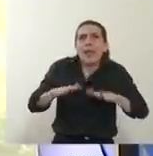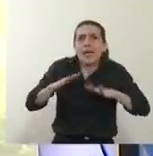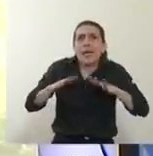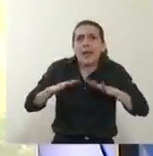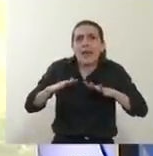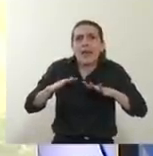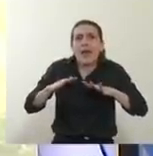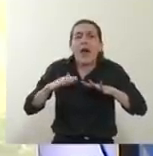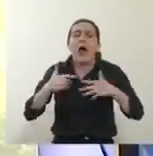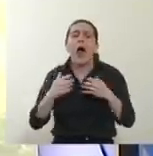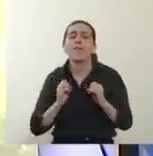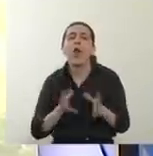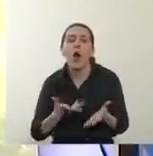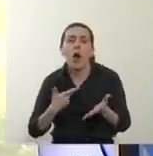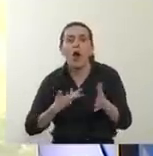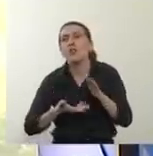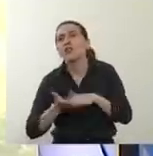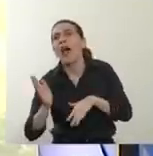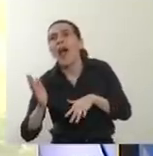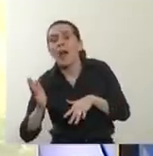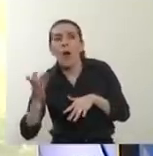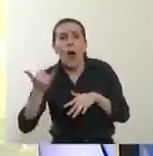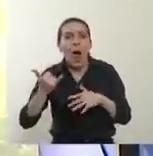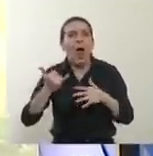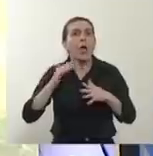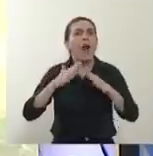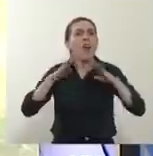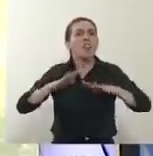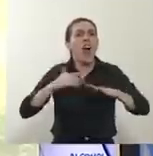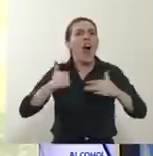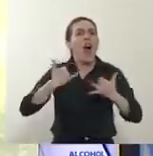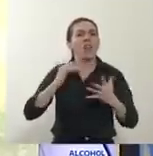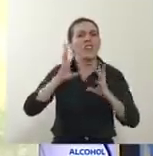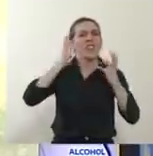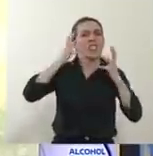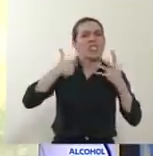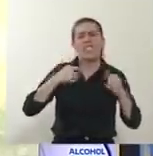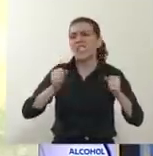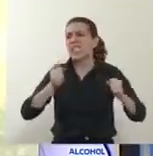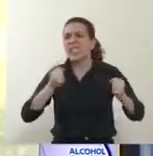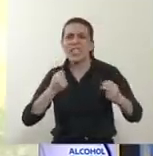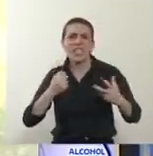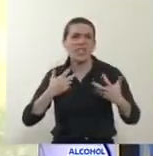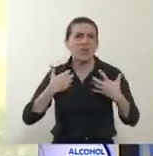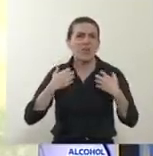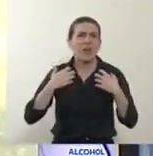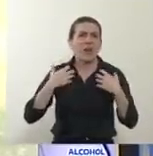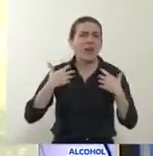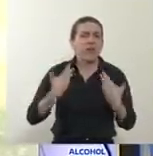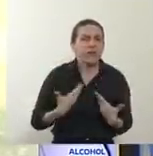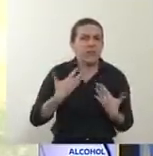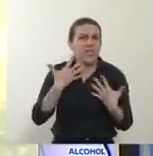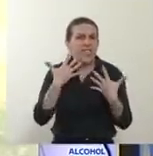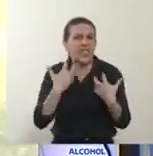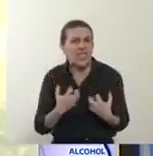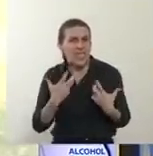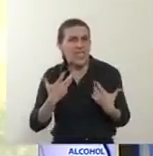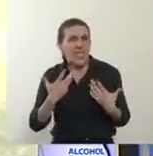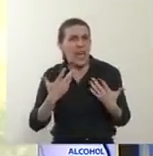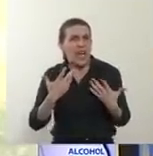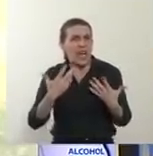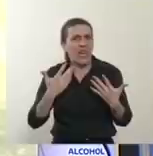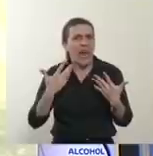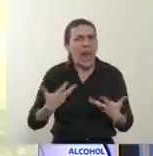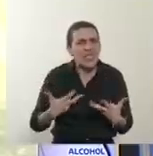que todo eso genera estrés, genera enojo, genera desánimo. Y además la preocupación,